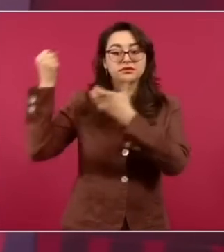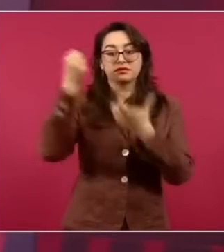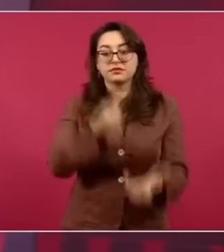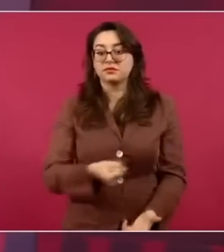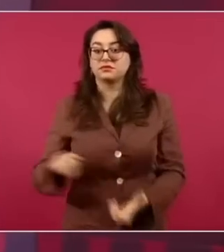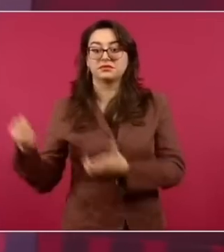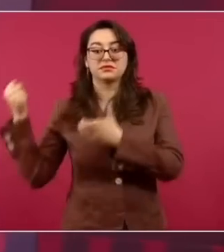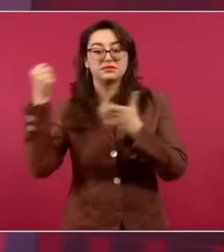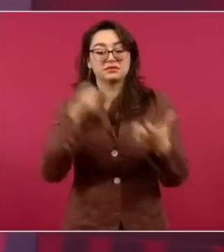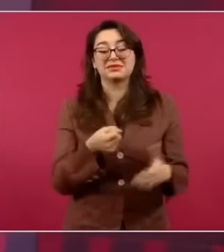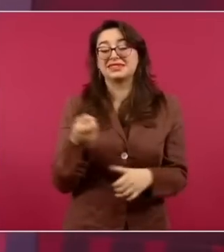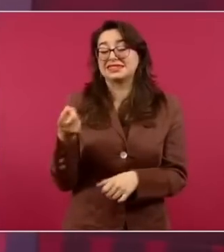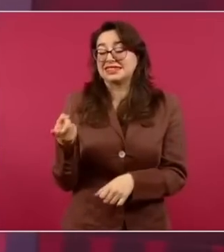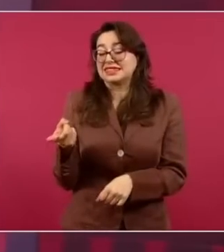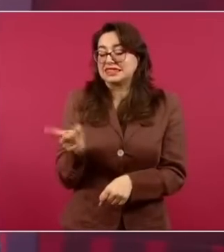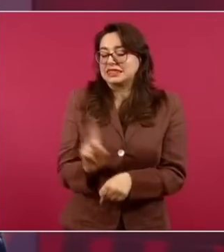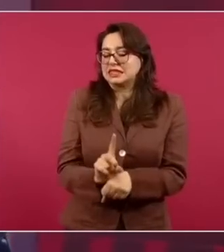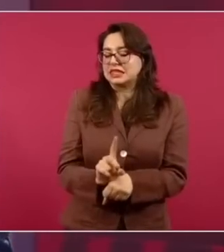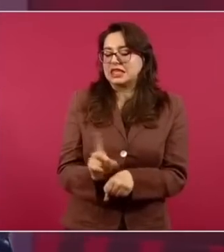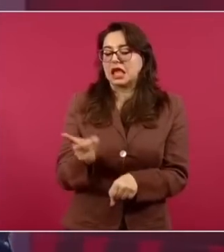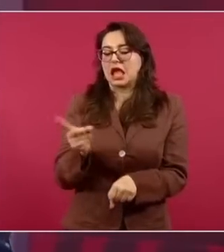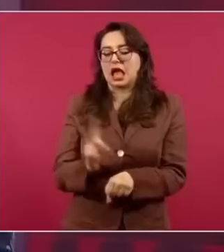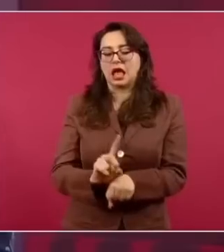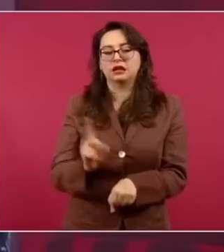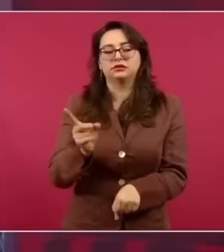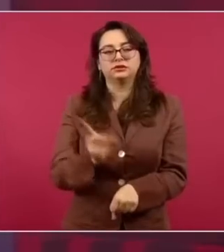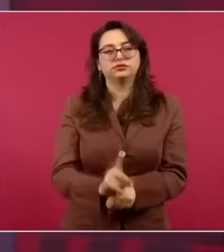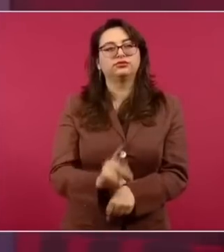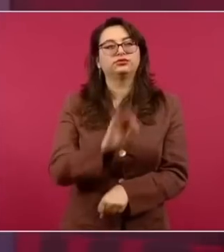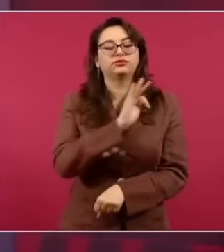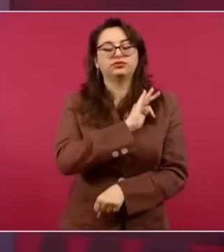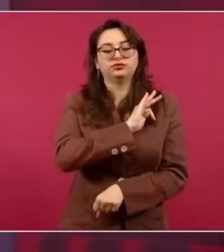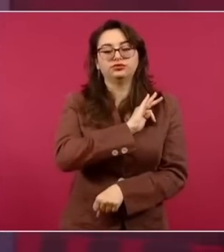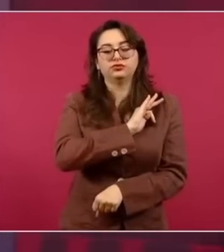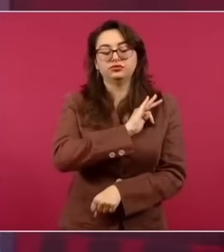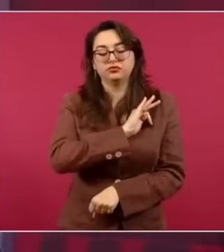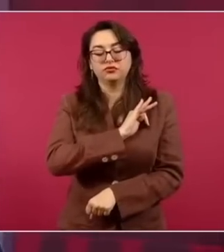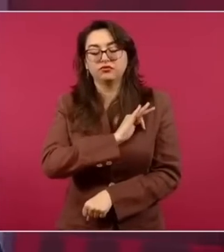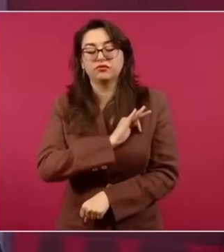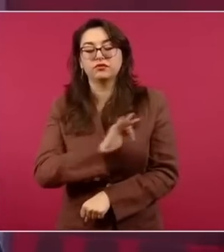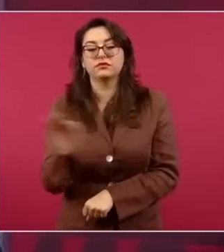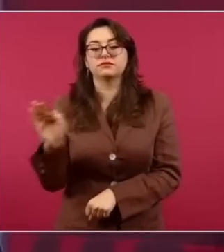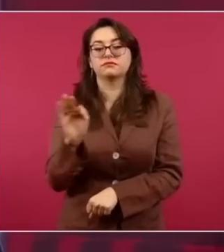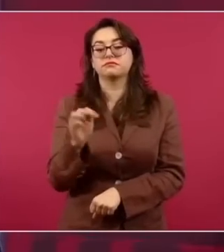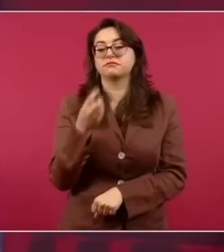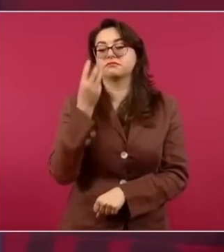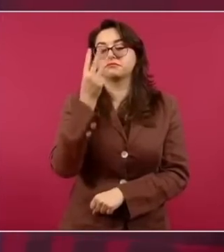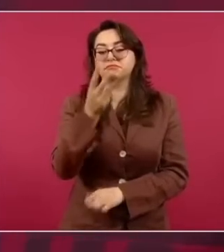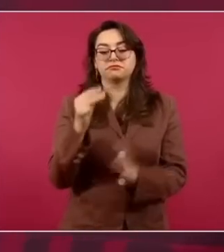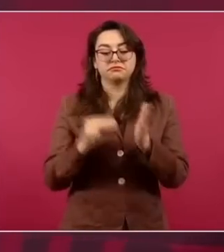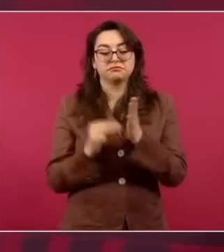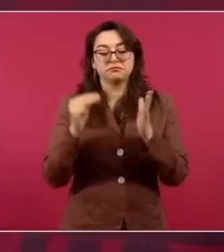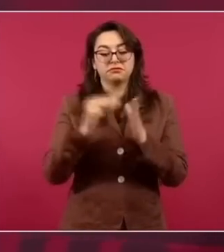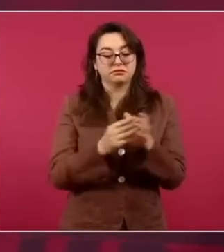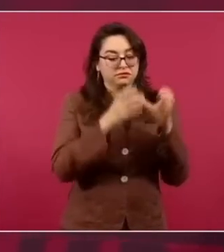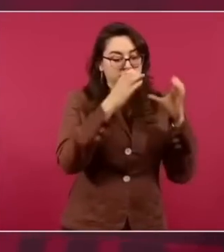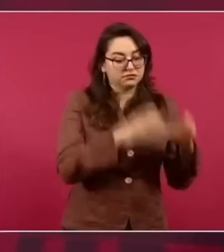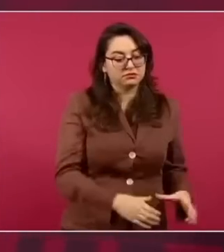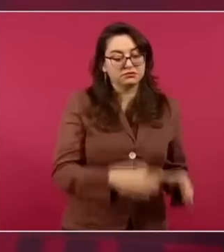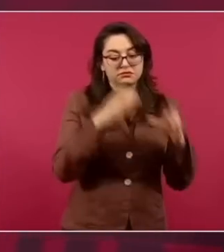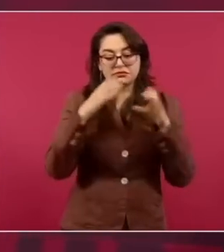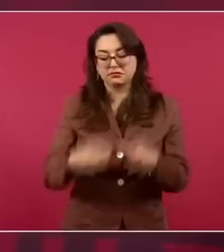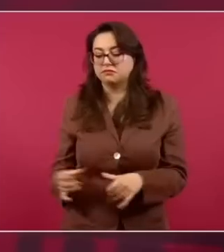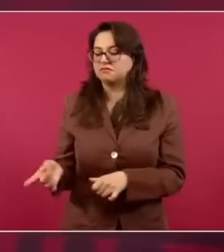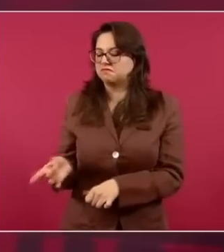en cerca de tres millones de barriles diarios,